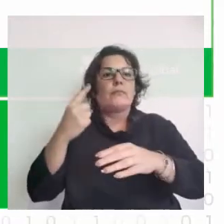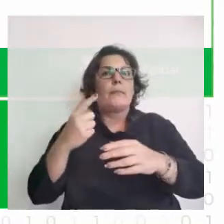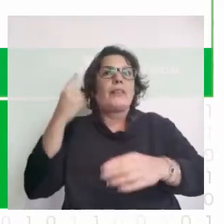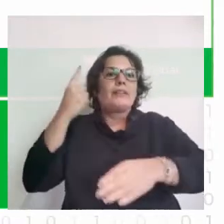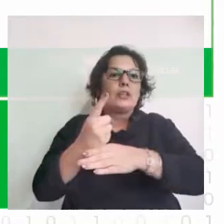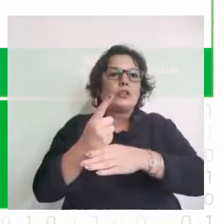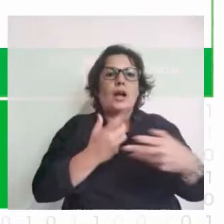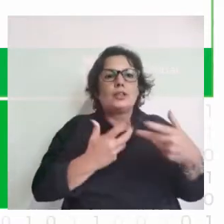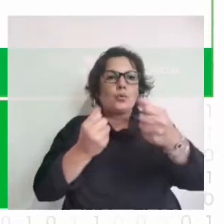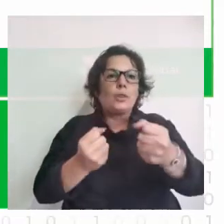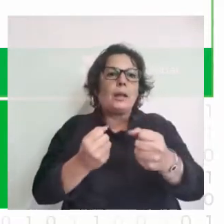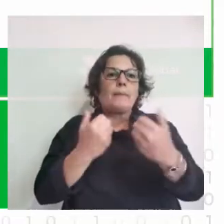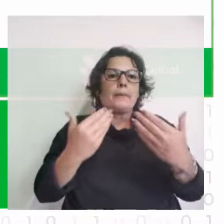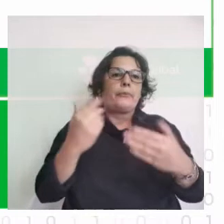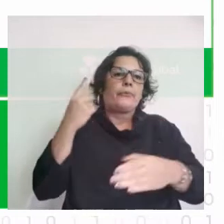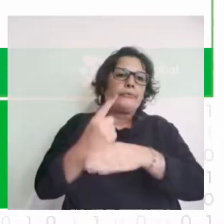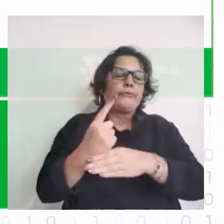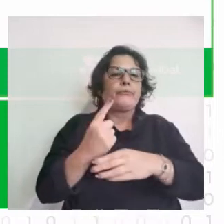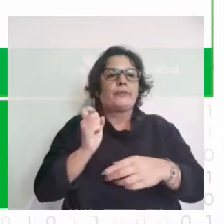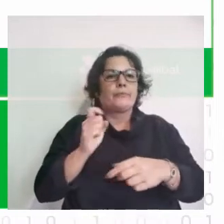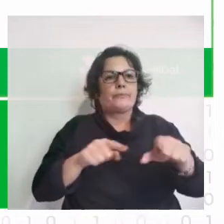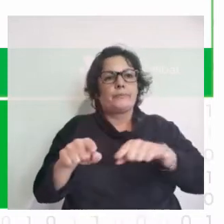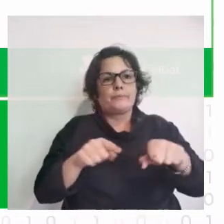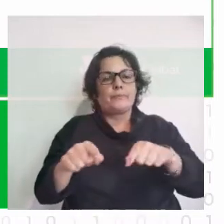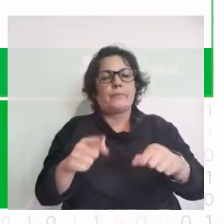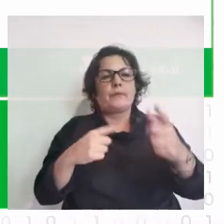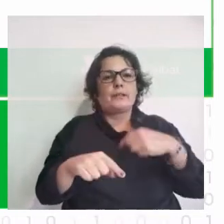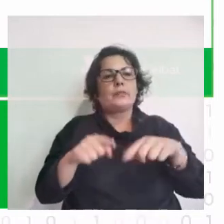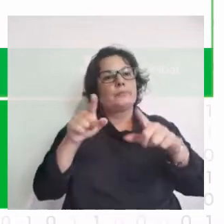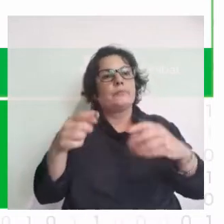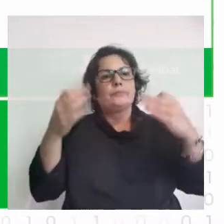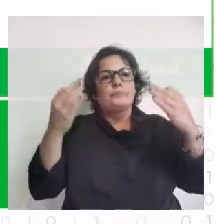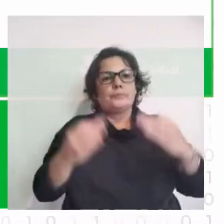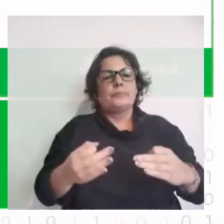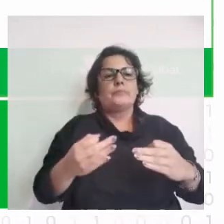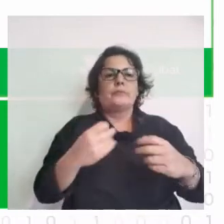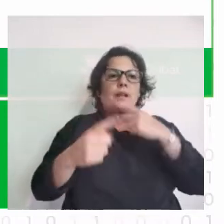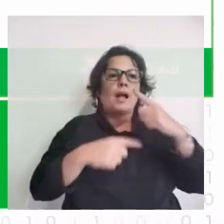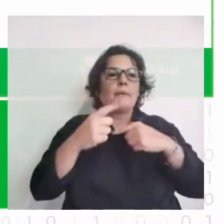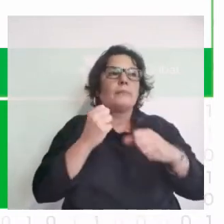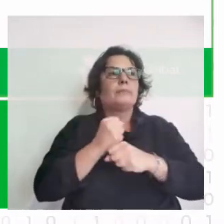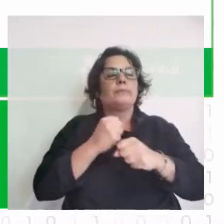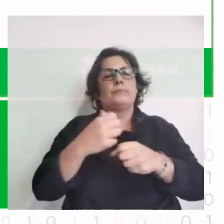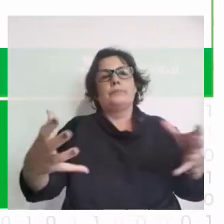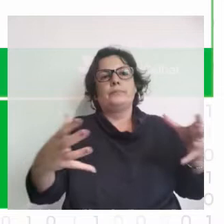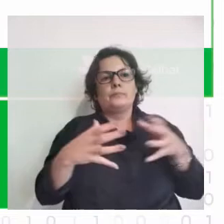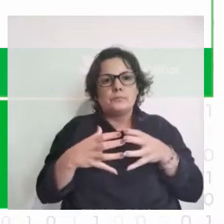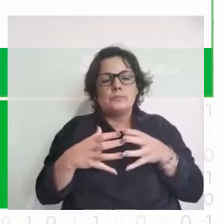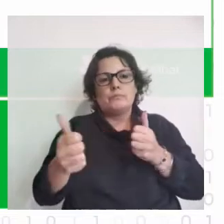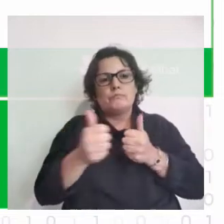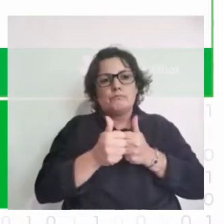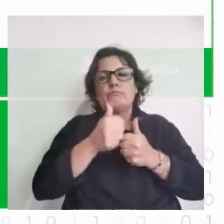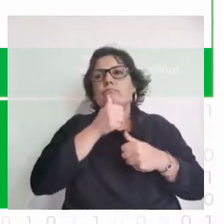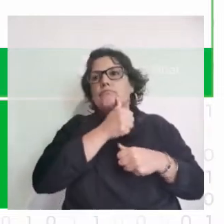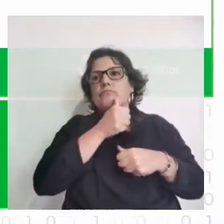ayudar a la toma de decisiones de los entrenadores. Entonces, eso justamente es lo que hablábamos de trabajar en conjunto y de resolver el problema, o sea,